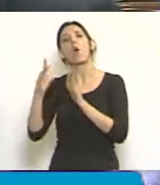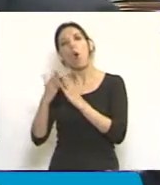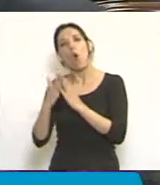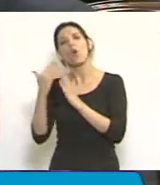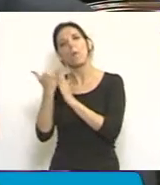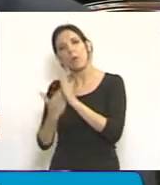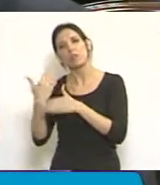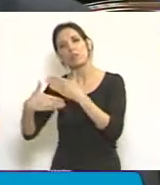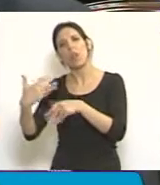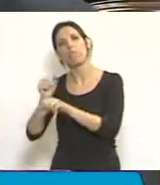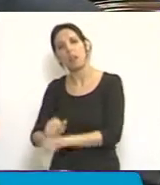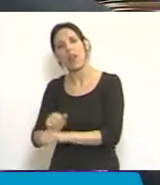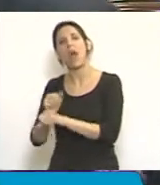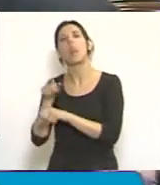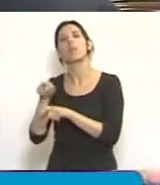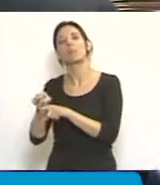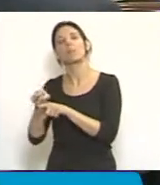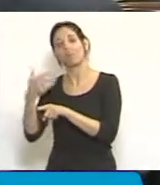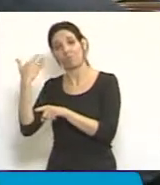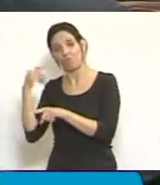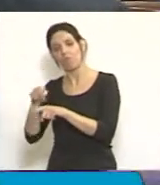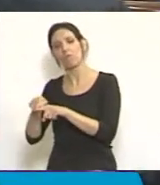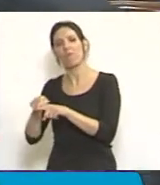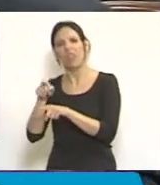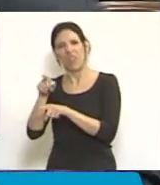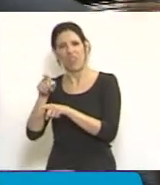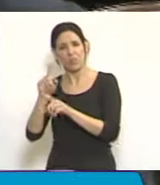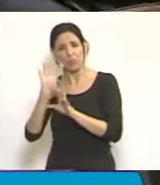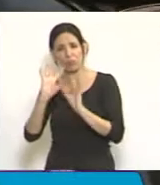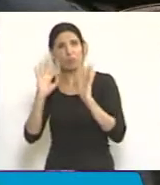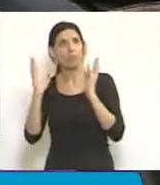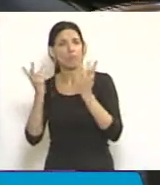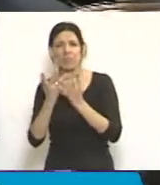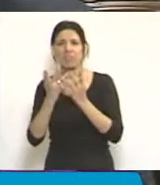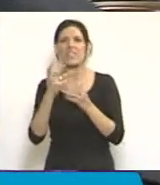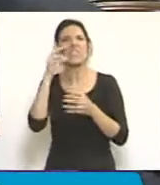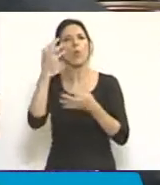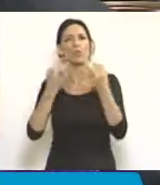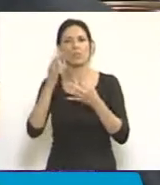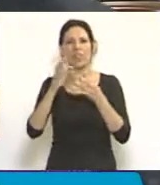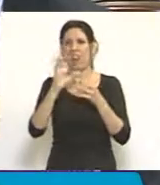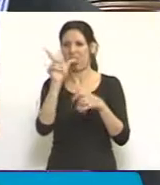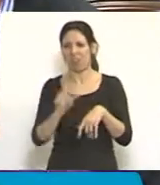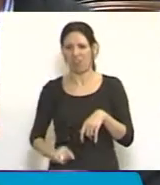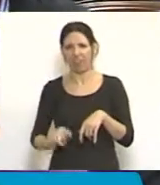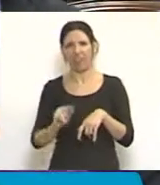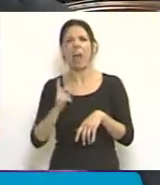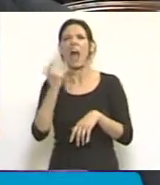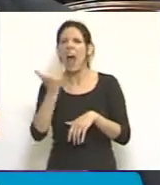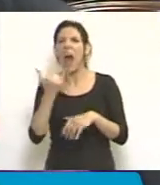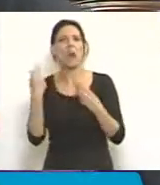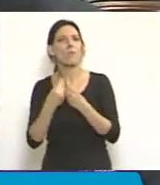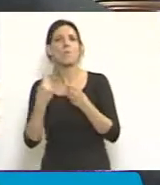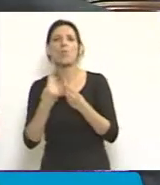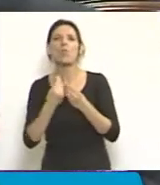muy pocos años. Y el problema de las subrogancias es un problema de todo el sistema judicial argentino. Tenemos una cantidad enorme de vacantes